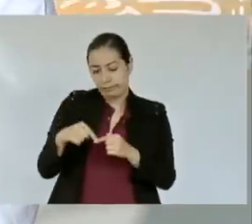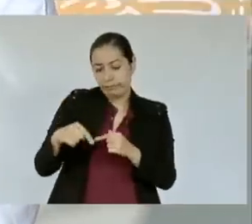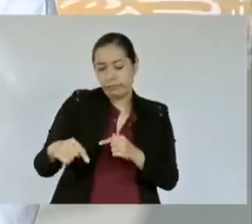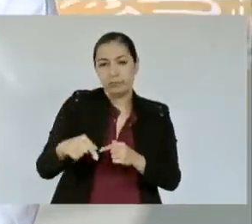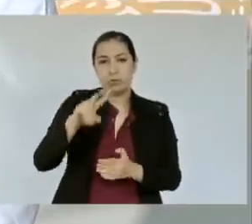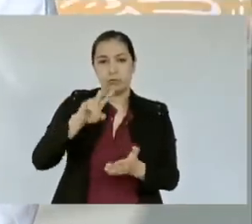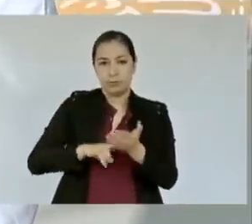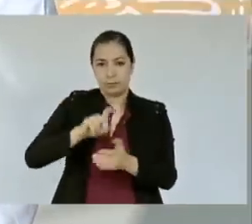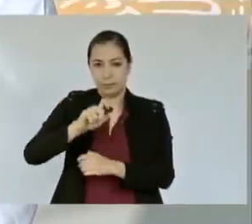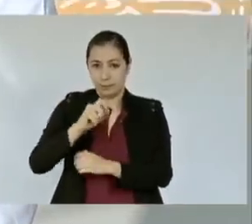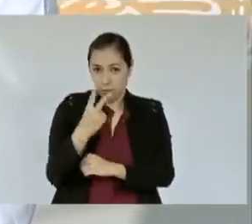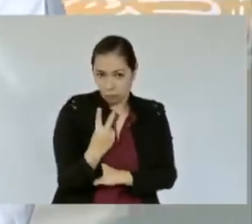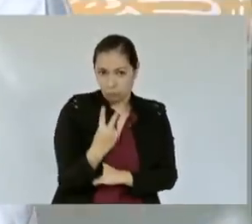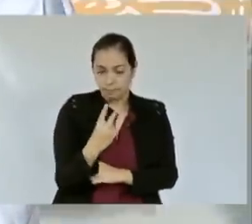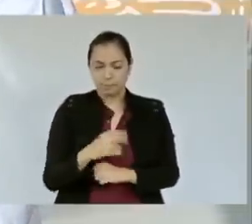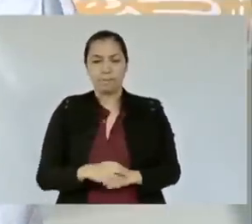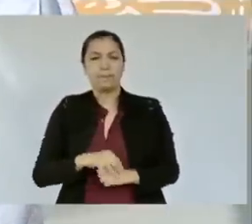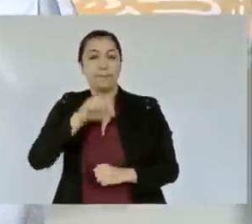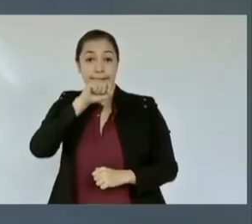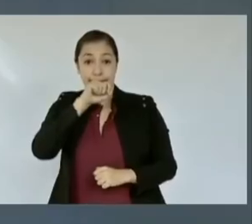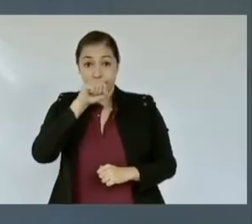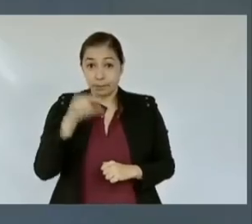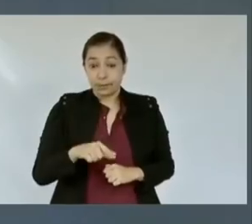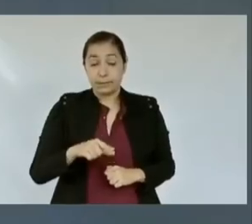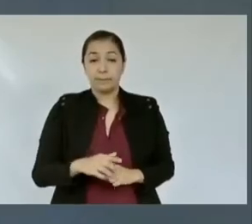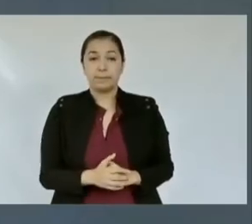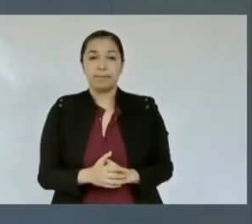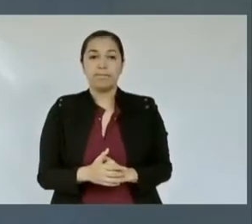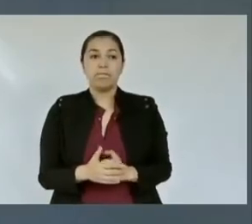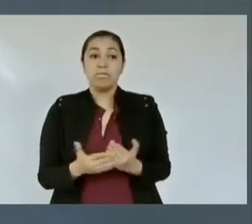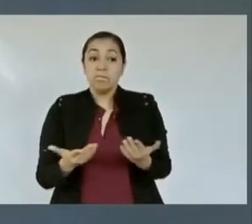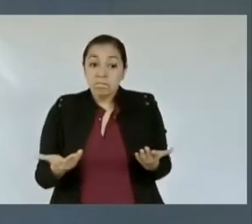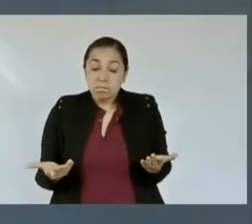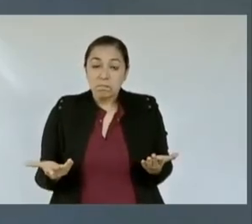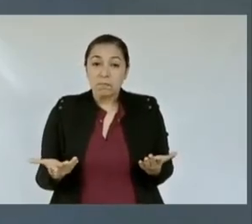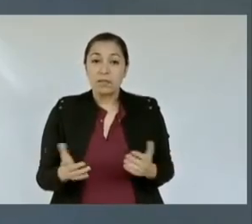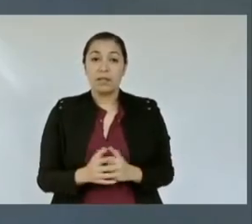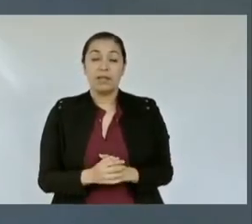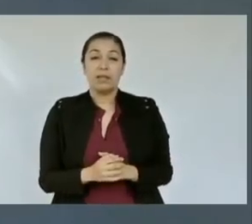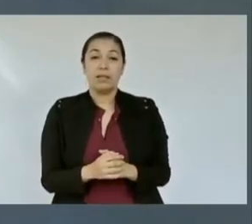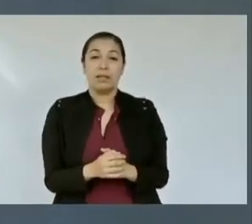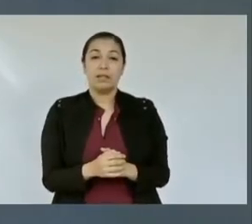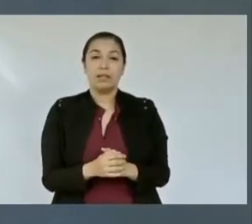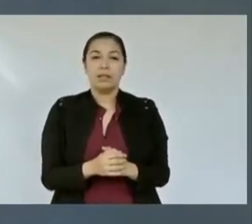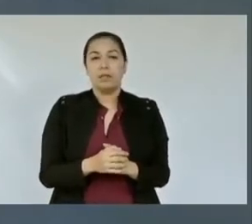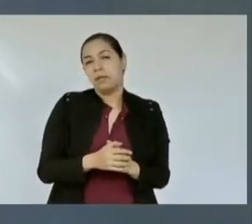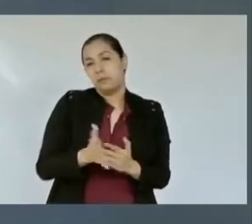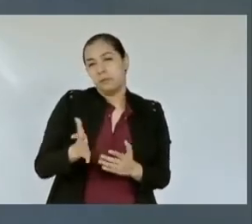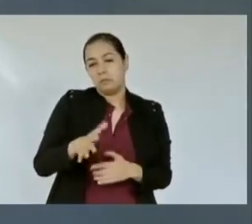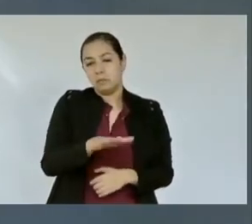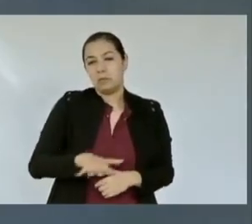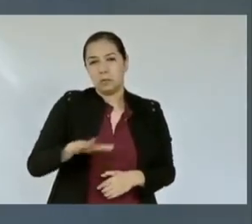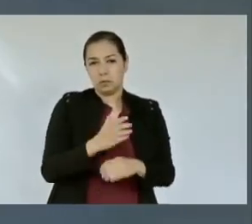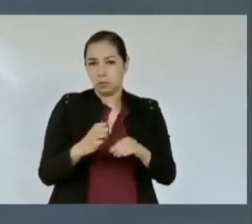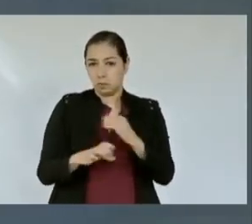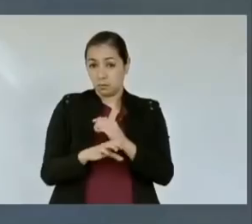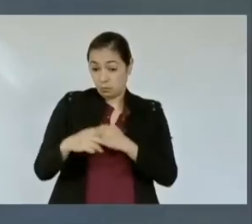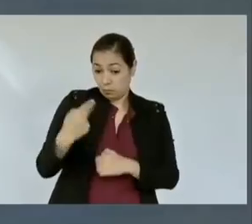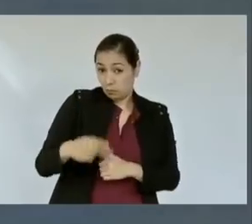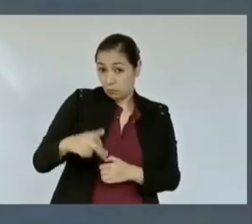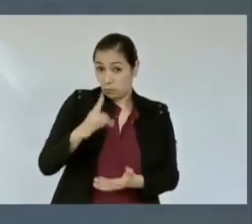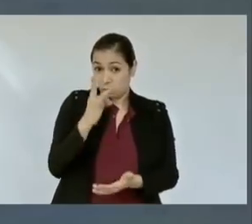también aunque no es propiamente Sinaloa